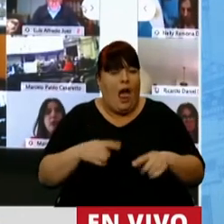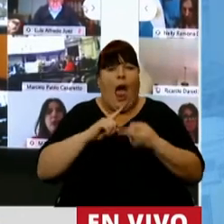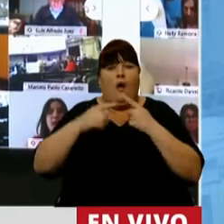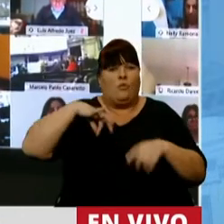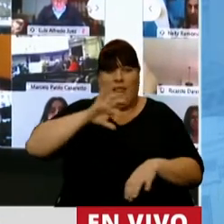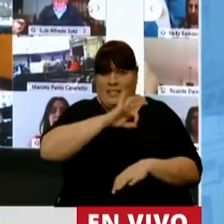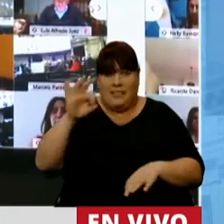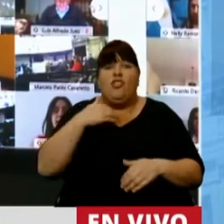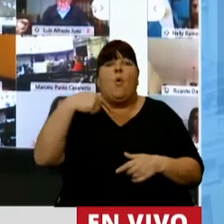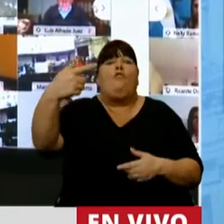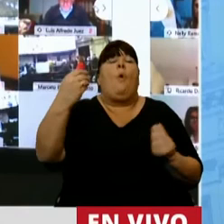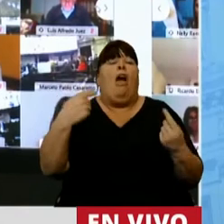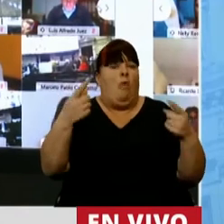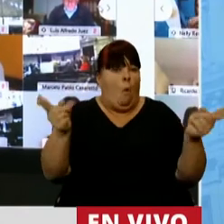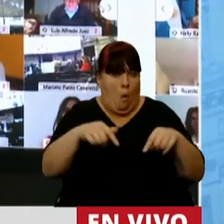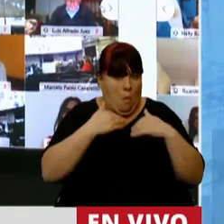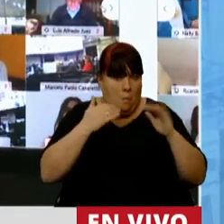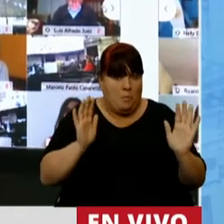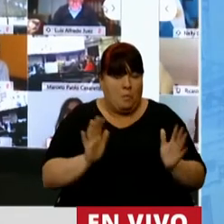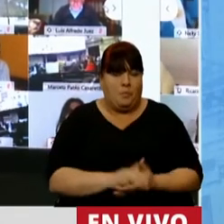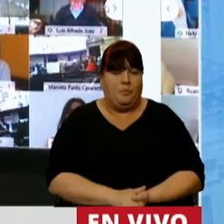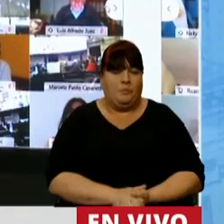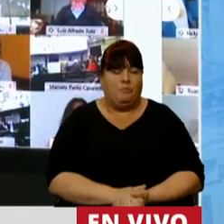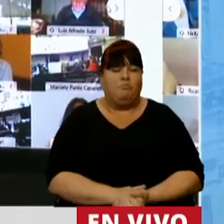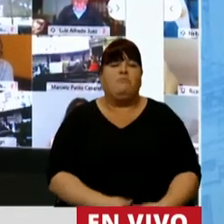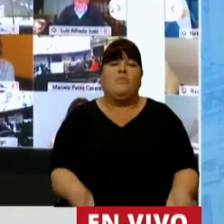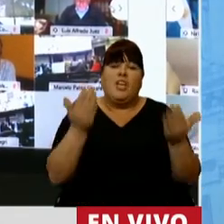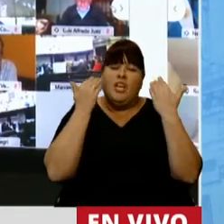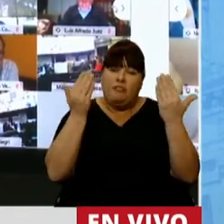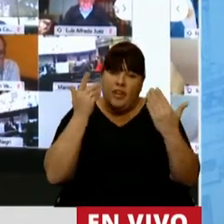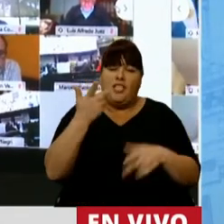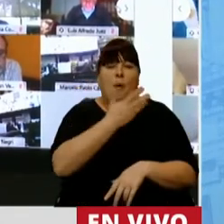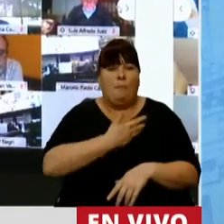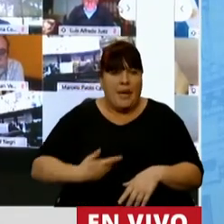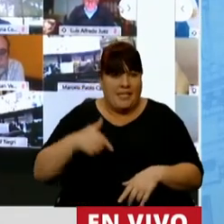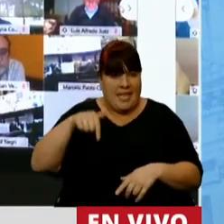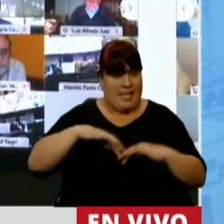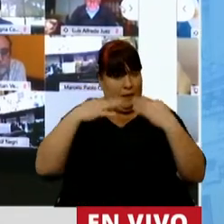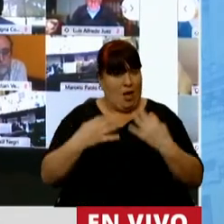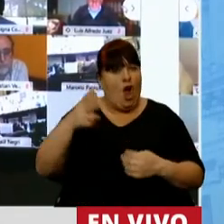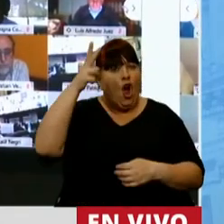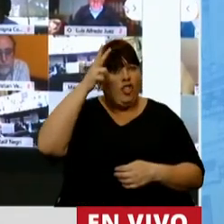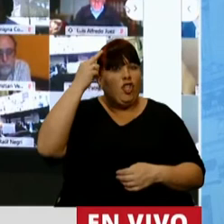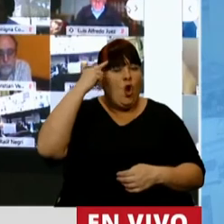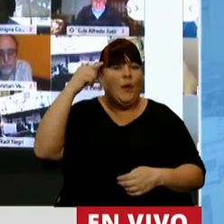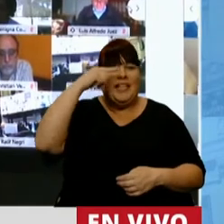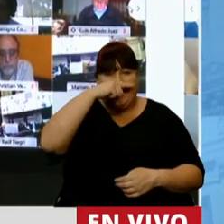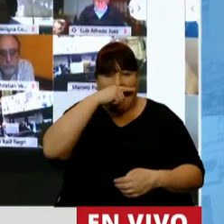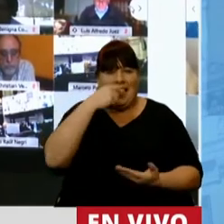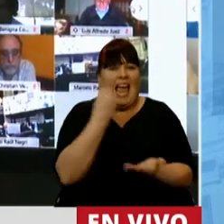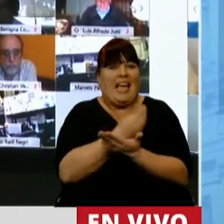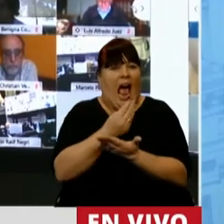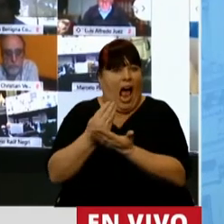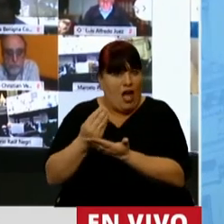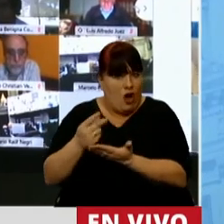paritaria y no sabemos cuándo la tendrán en el futuro. Quiero felicitar al presidente de esta Cámara 897 cargos